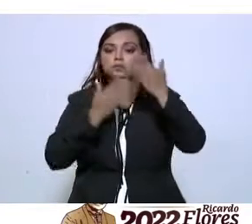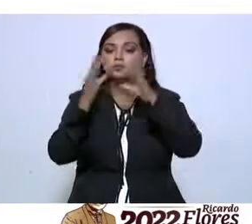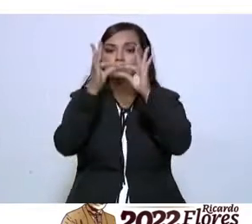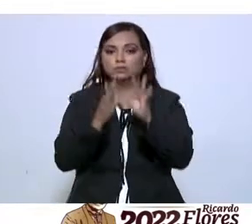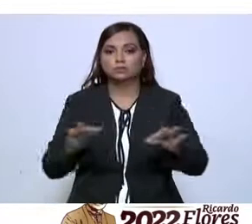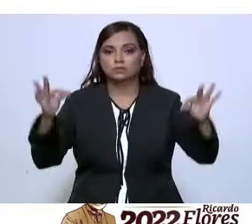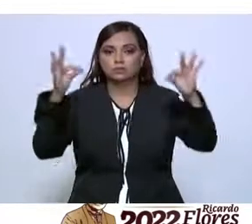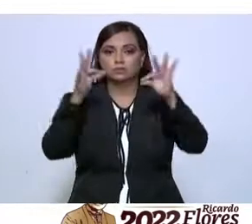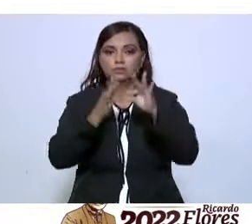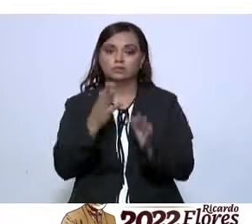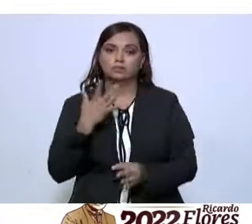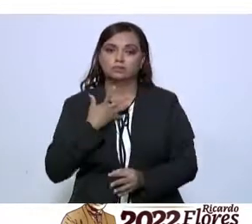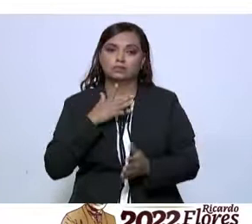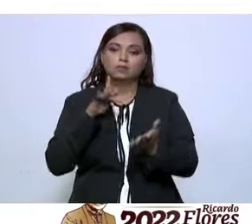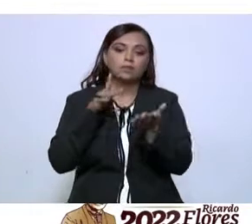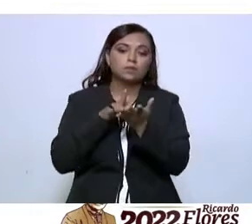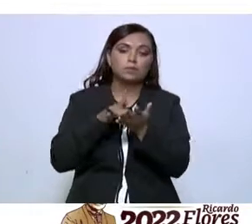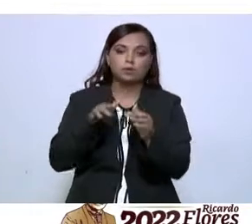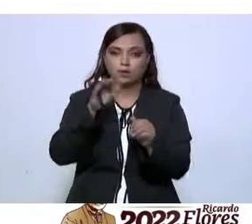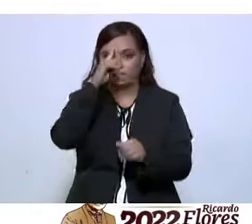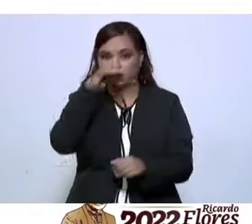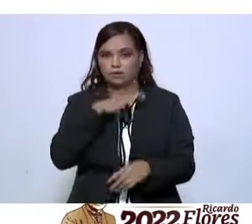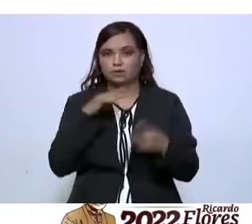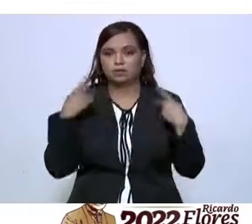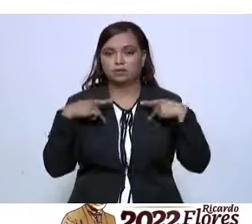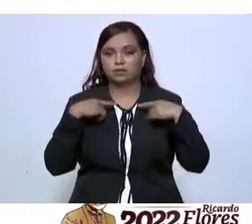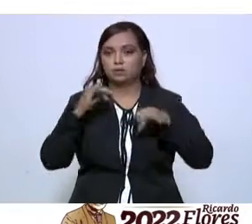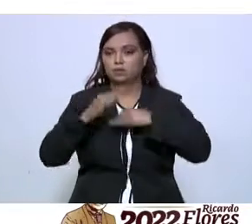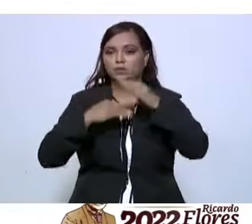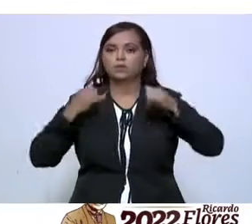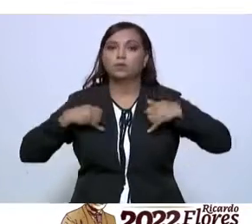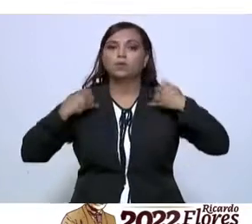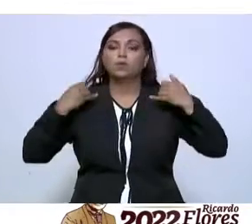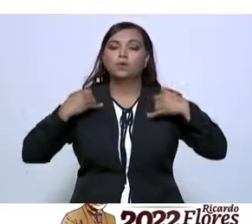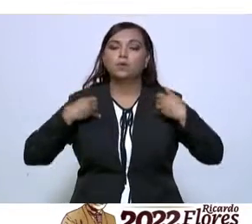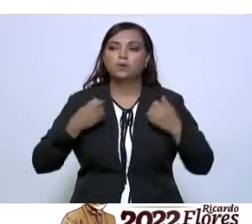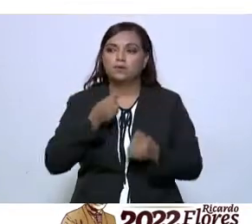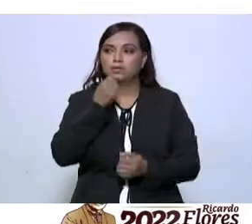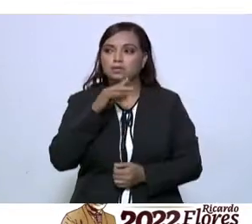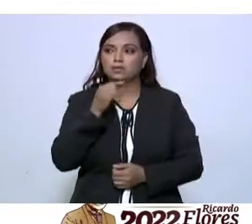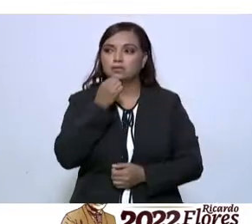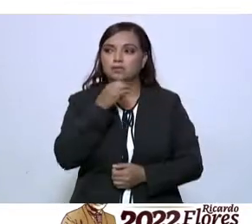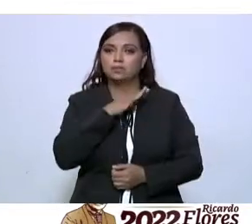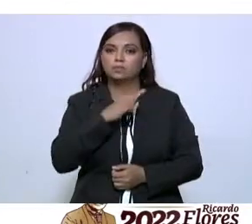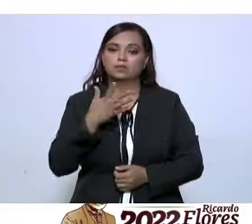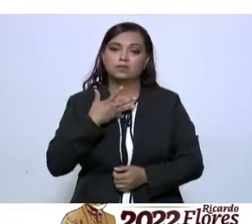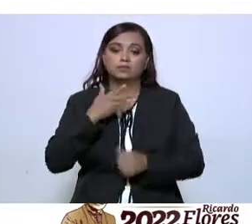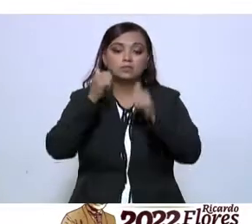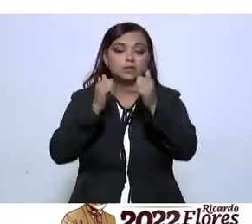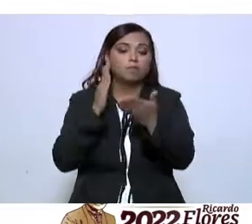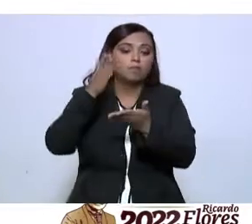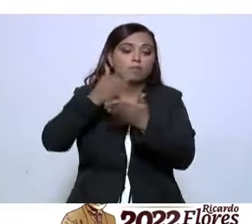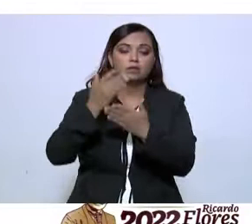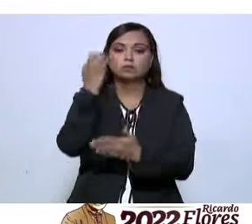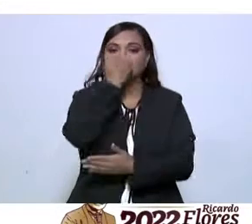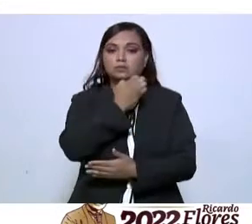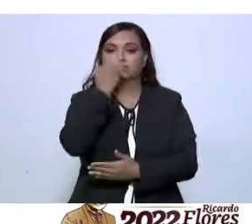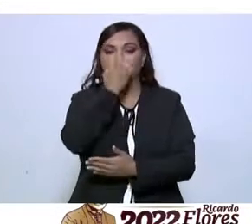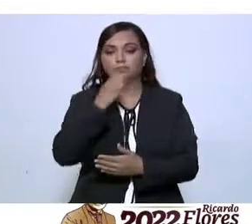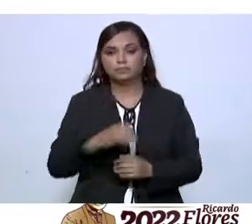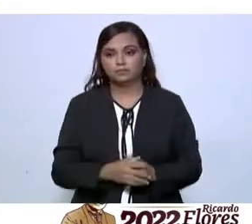la importancia que tiene apoyarlos para que los jóvenes, las niñas y los niños estén en la escuela. Aquí,